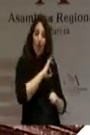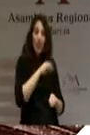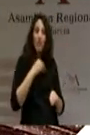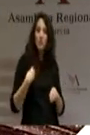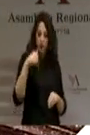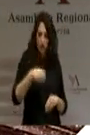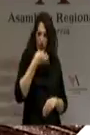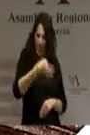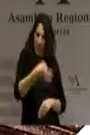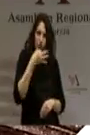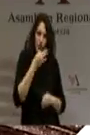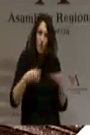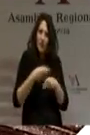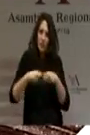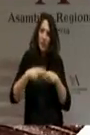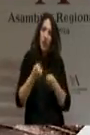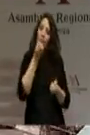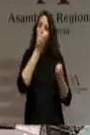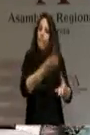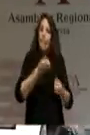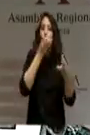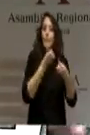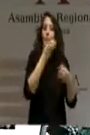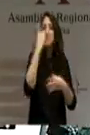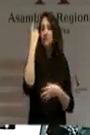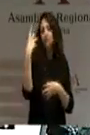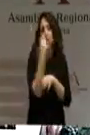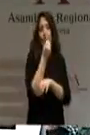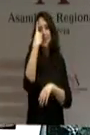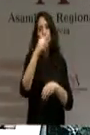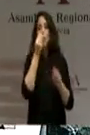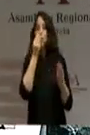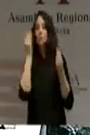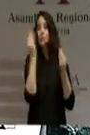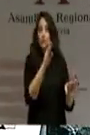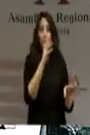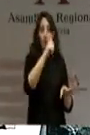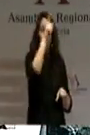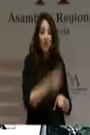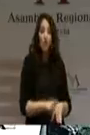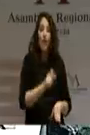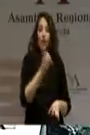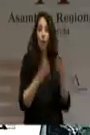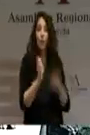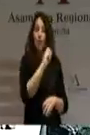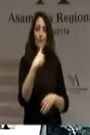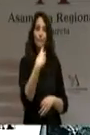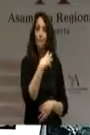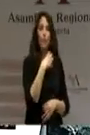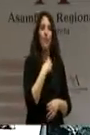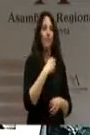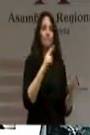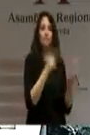directo desde su propio partido, sabemos que al final es usted el suplente del sustituto que no pudo ser por un autojudicial. Eso